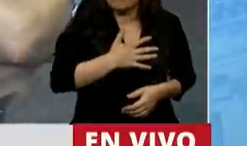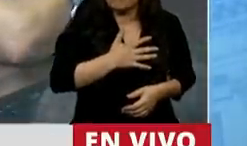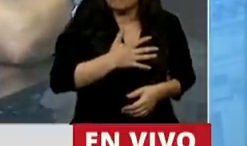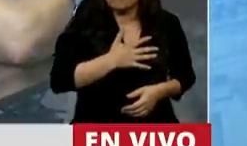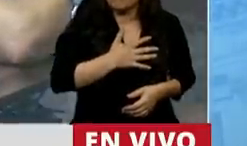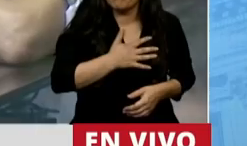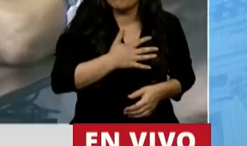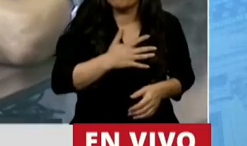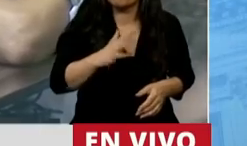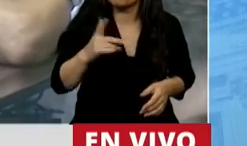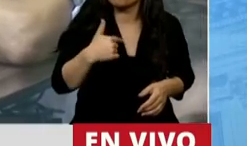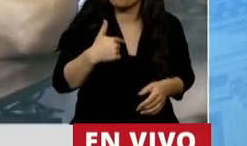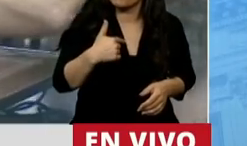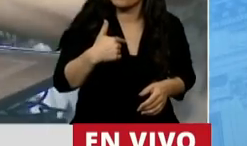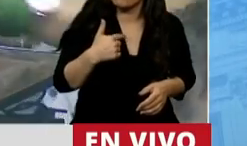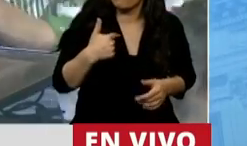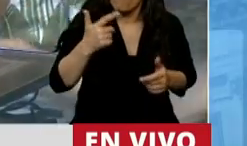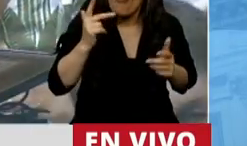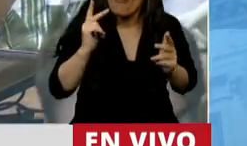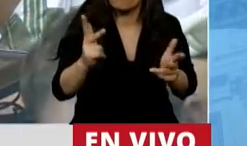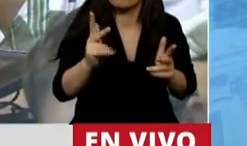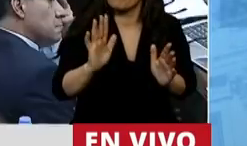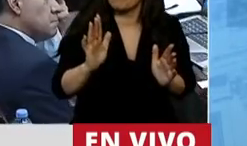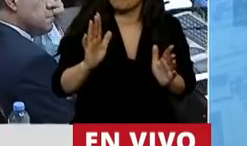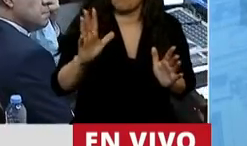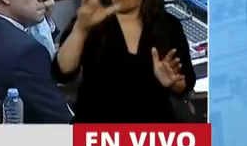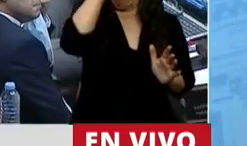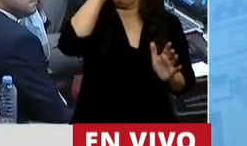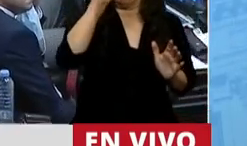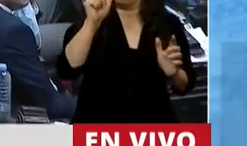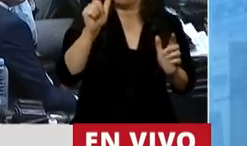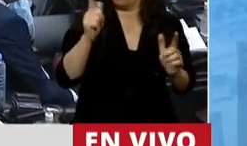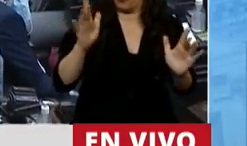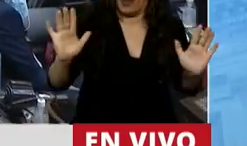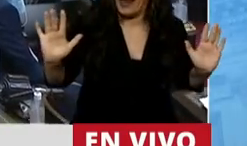Lamentablemente, no me arrepiento de lo que dije, esta mañana en un reportaje